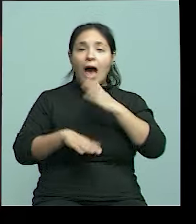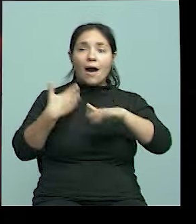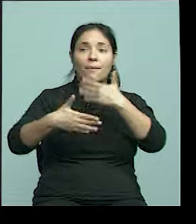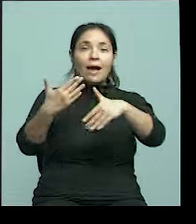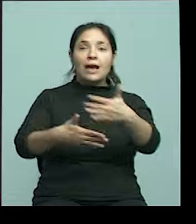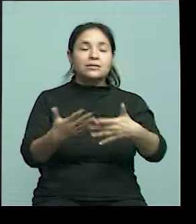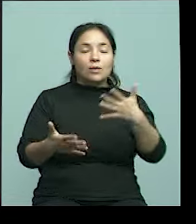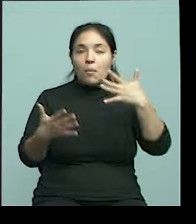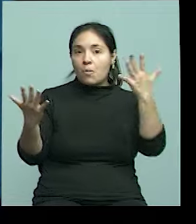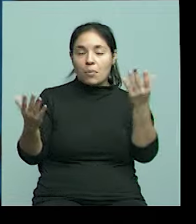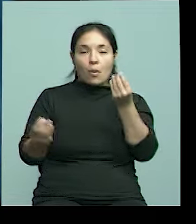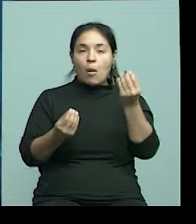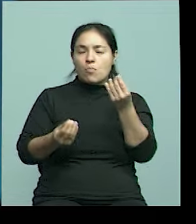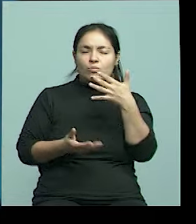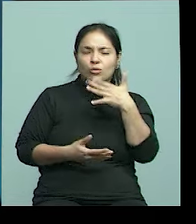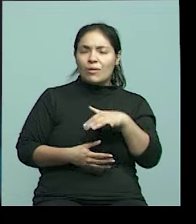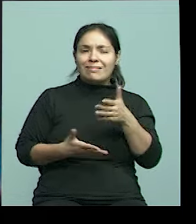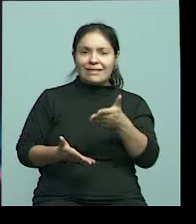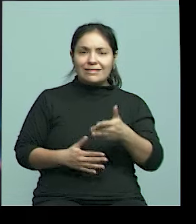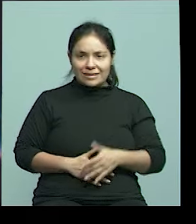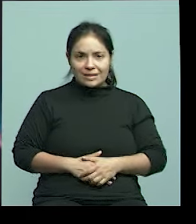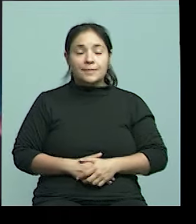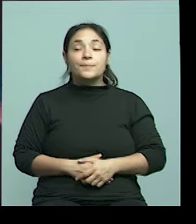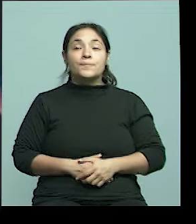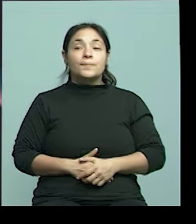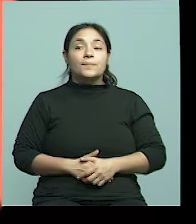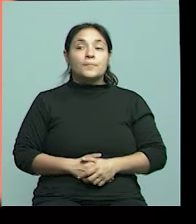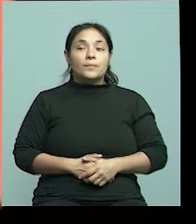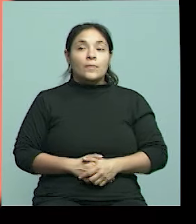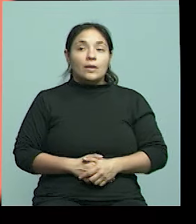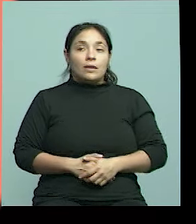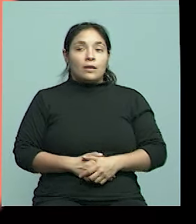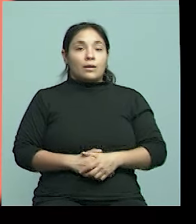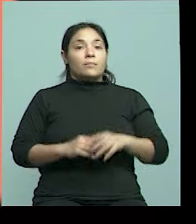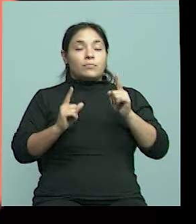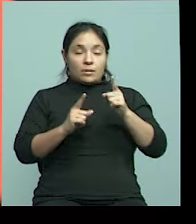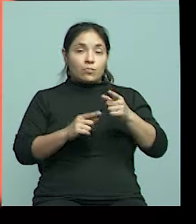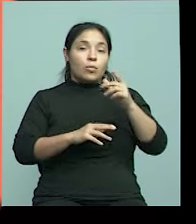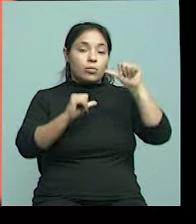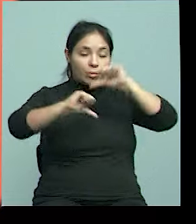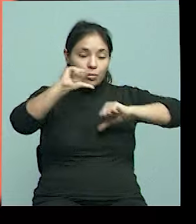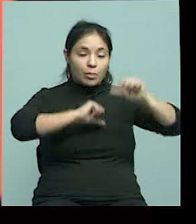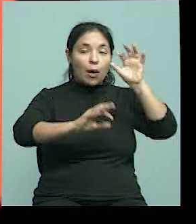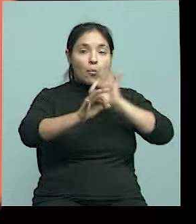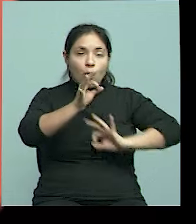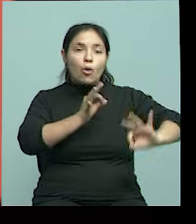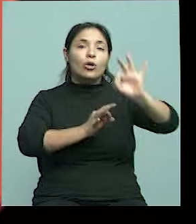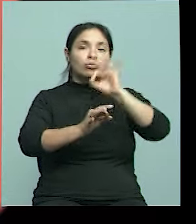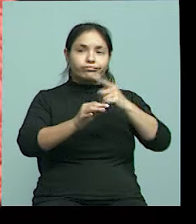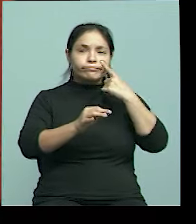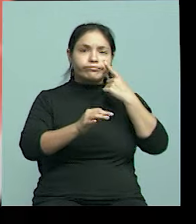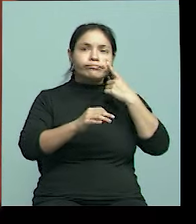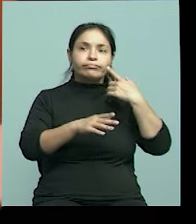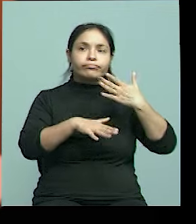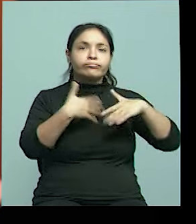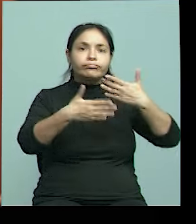terminamos de comprender. La biología molecular no escapa a los cuestionamientos, pero sin lugar a